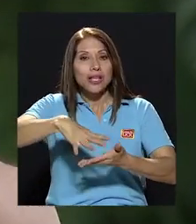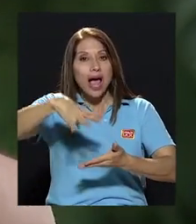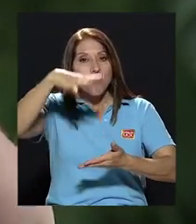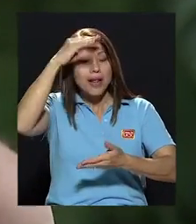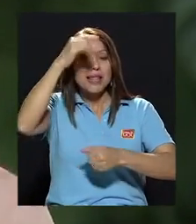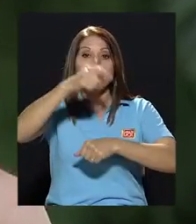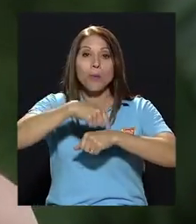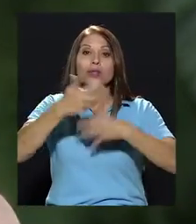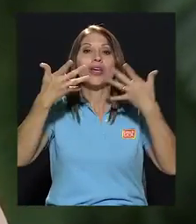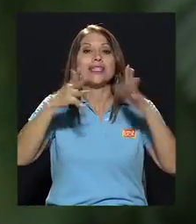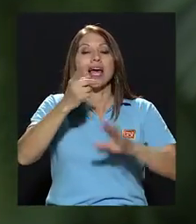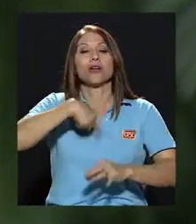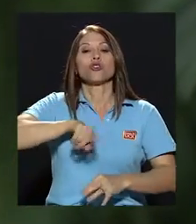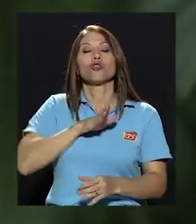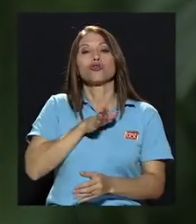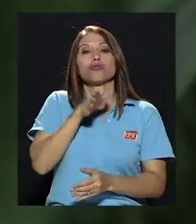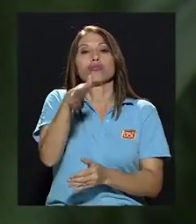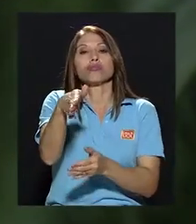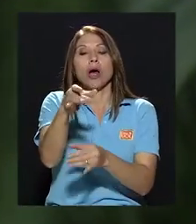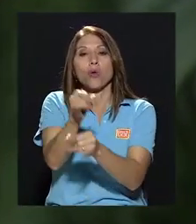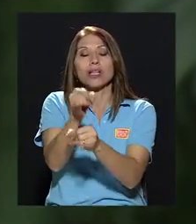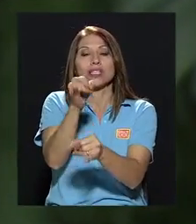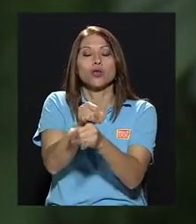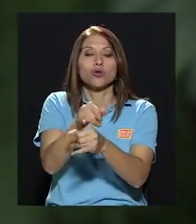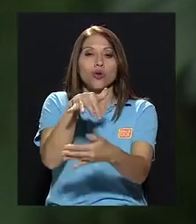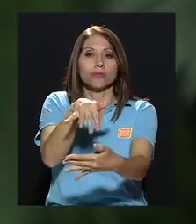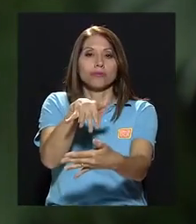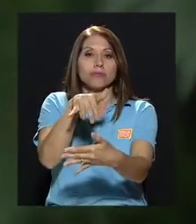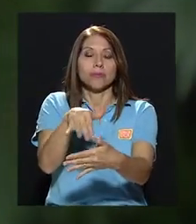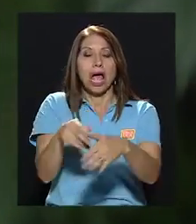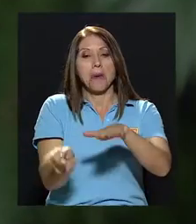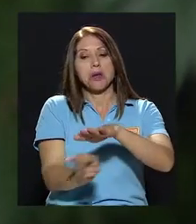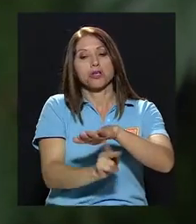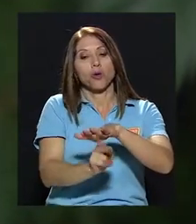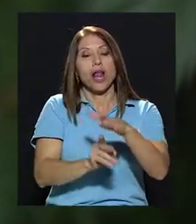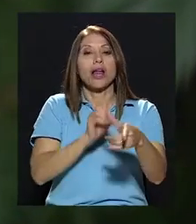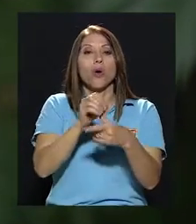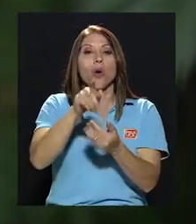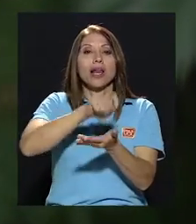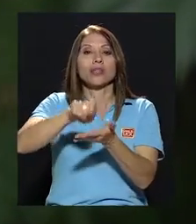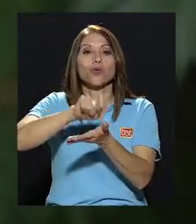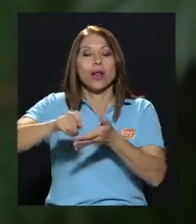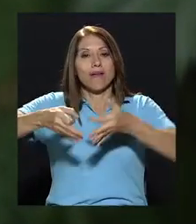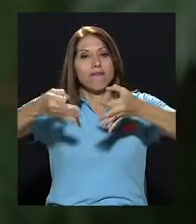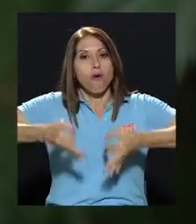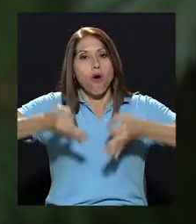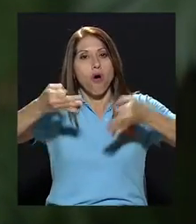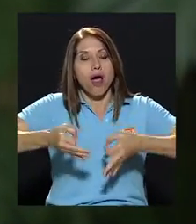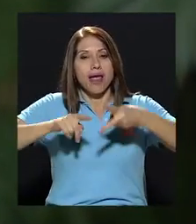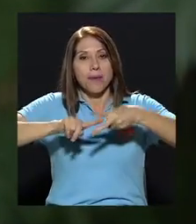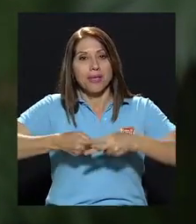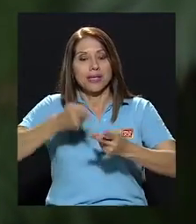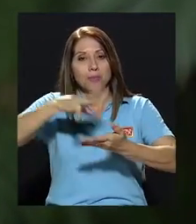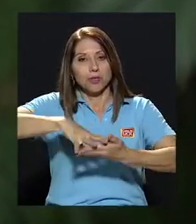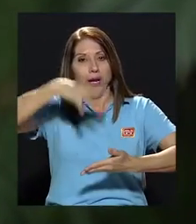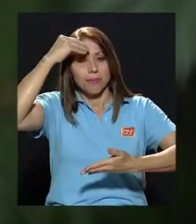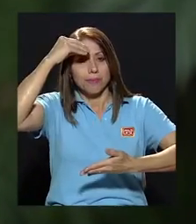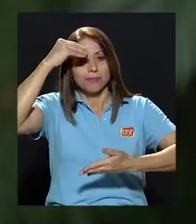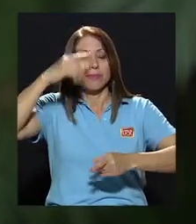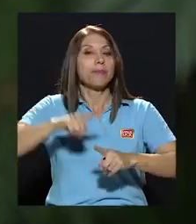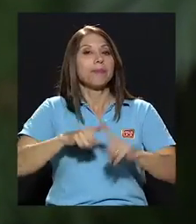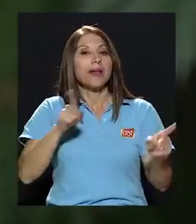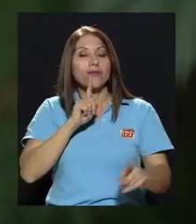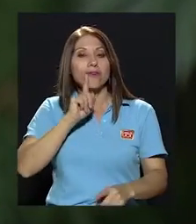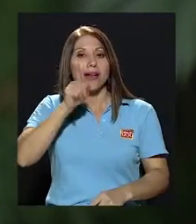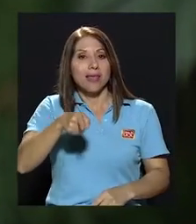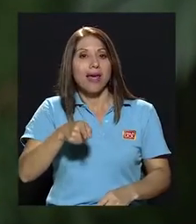aprende cuando ya vamos a una institución, a un preescolar, a una escuela, formalmente empezamos ese aprendizaje,